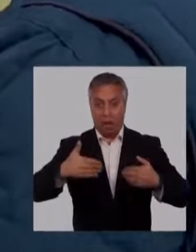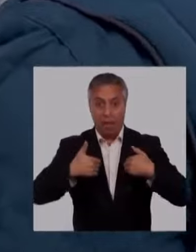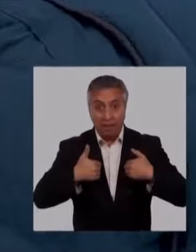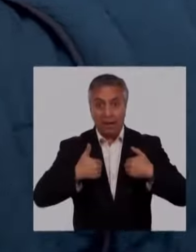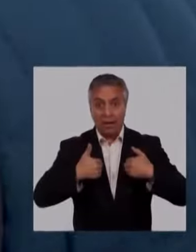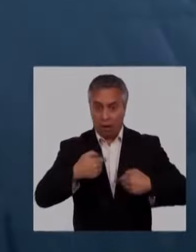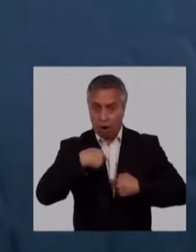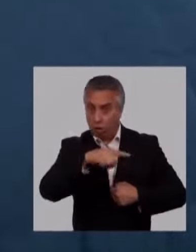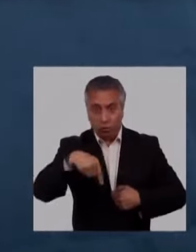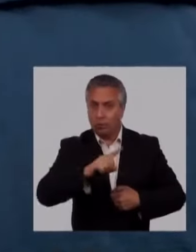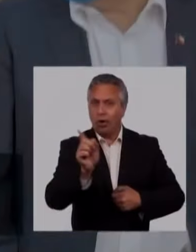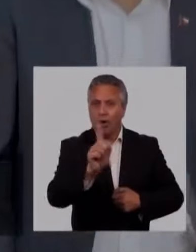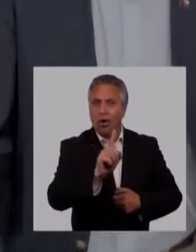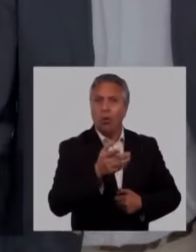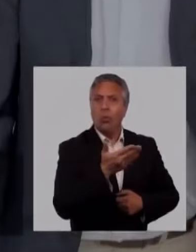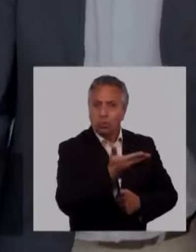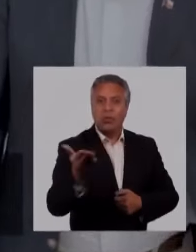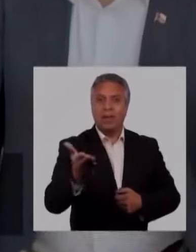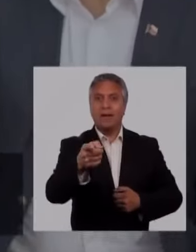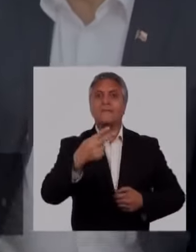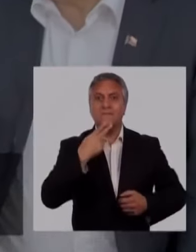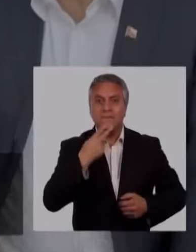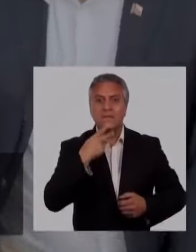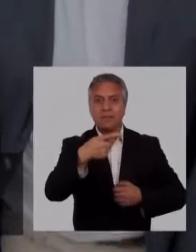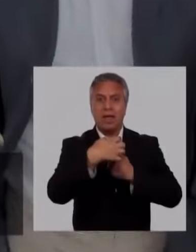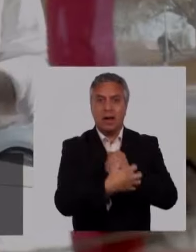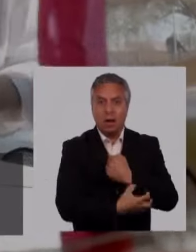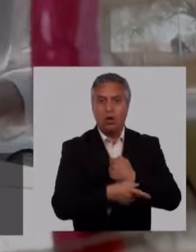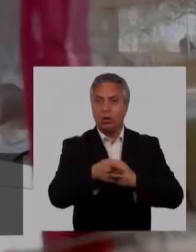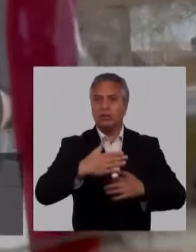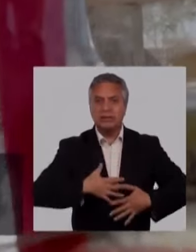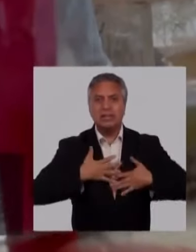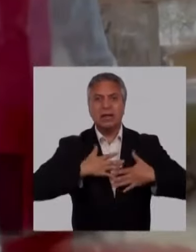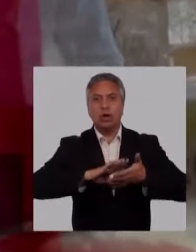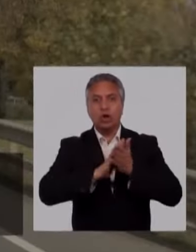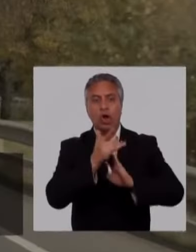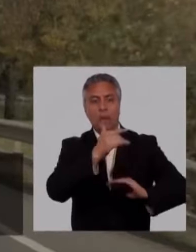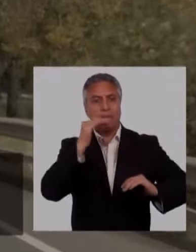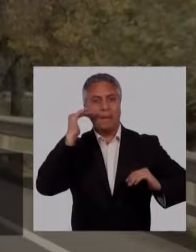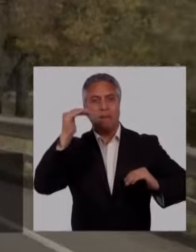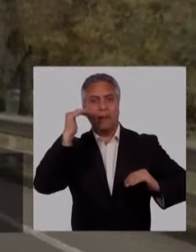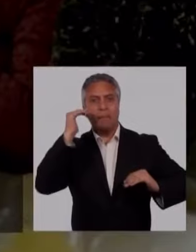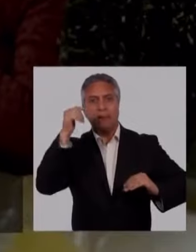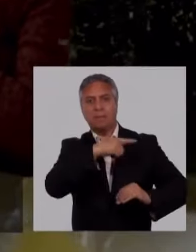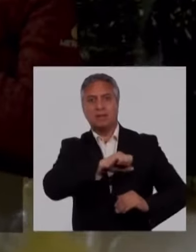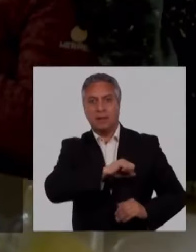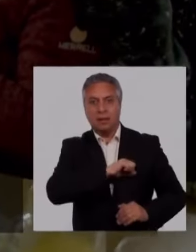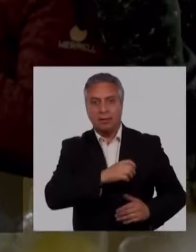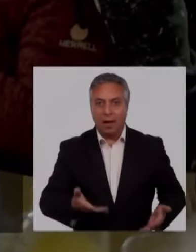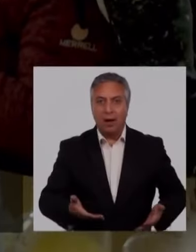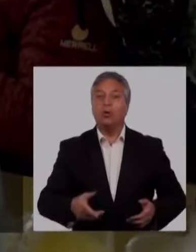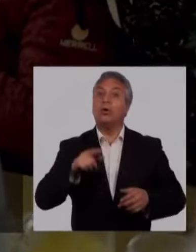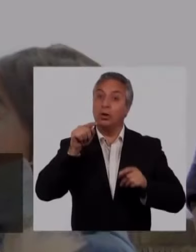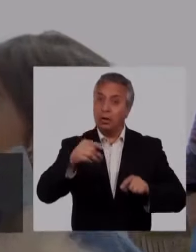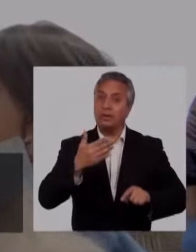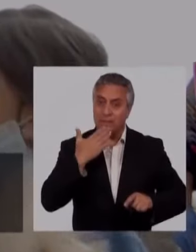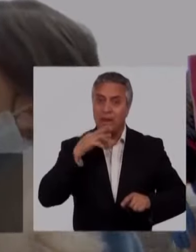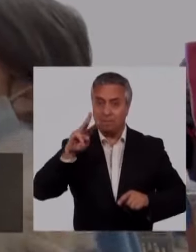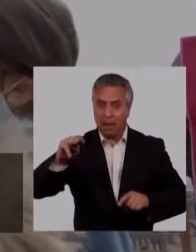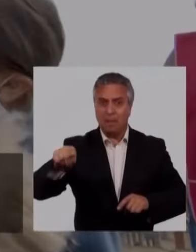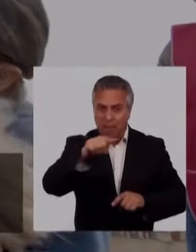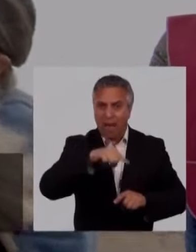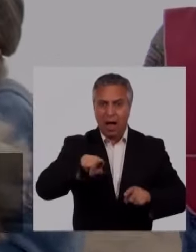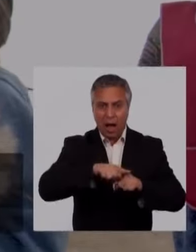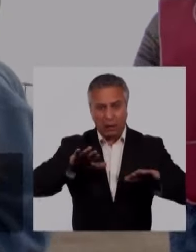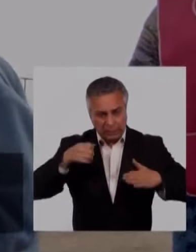mí, ni a nosotros, a ustedes. Se trata de quienes viven en regiones y sienten que todo se decide en Santiago. Se trata de esas madres que luchan